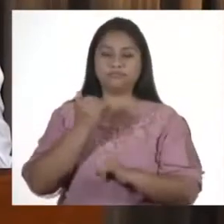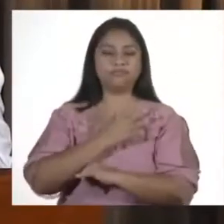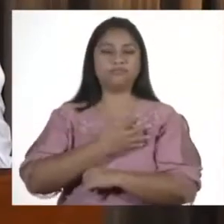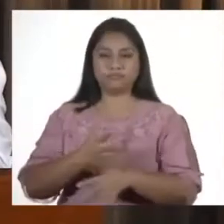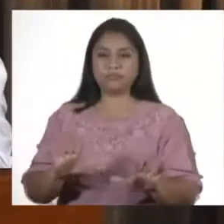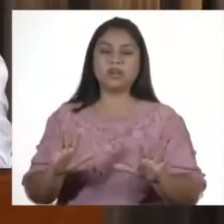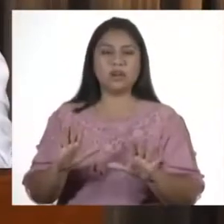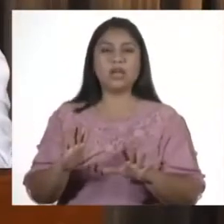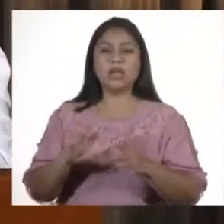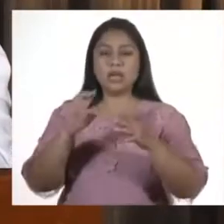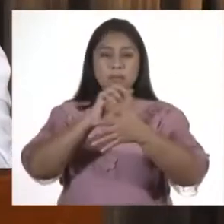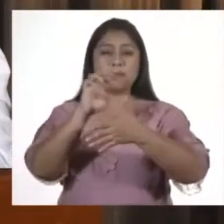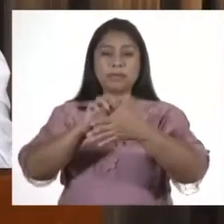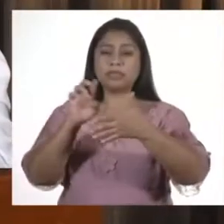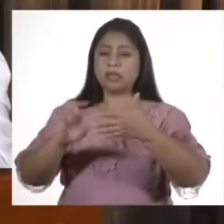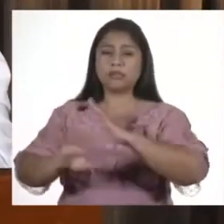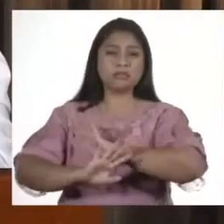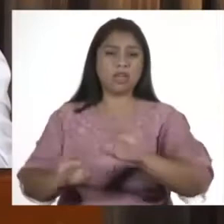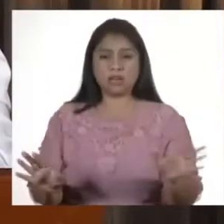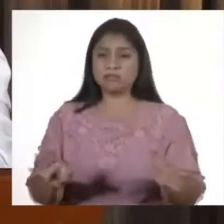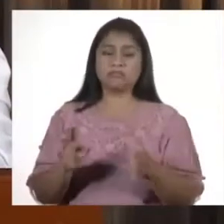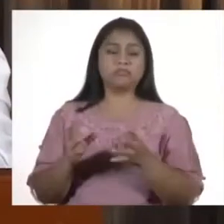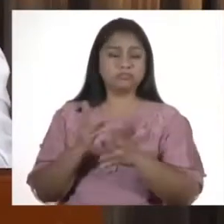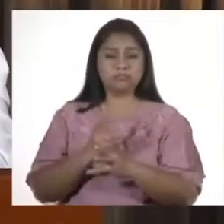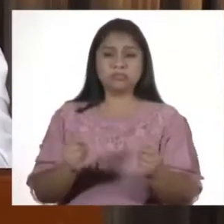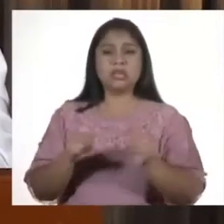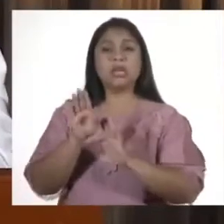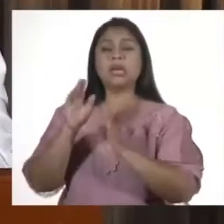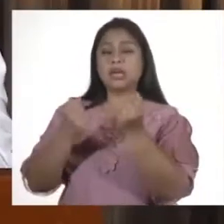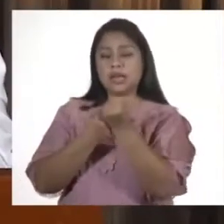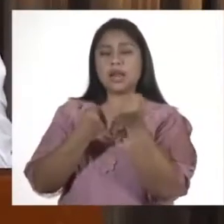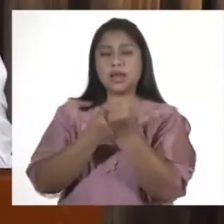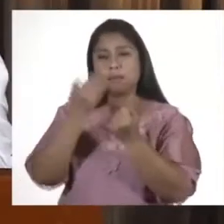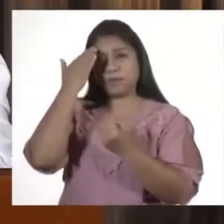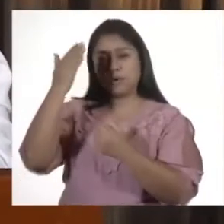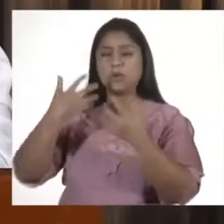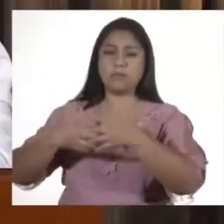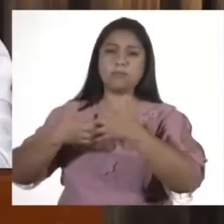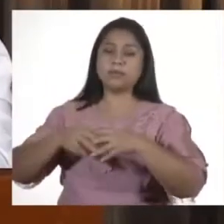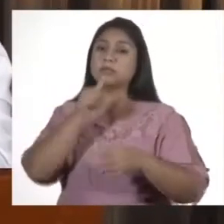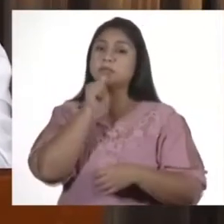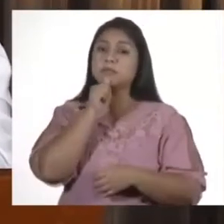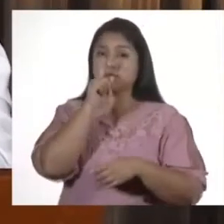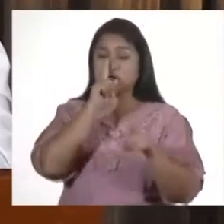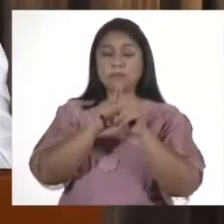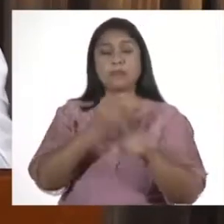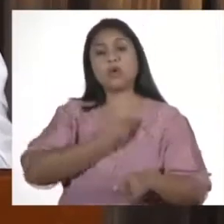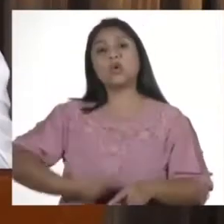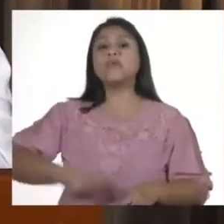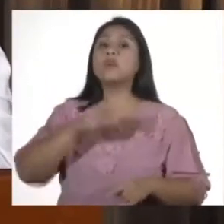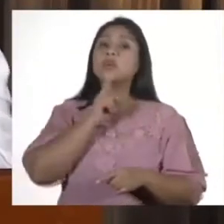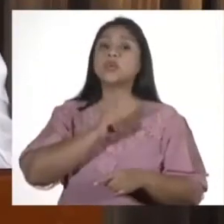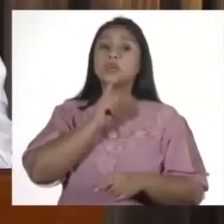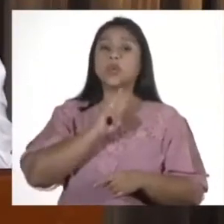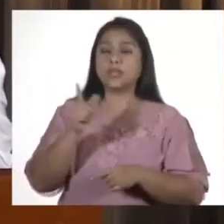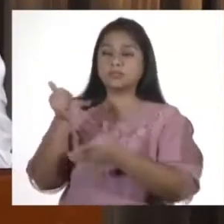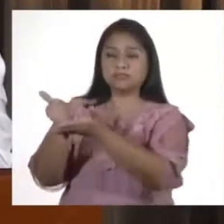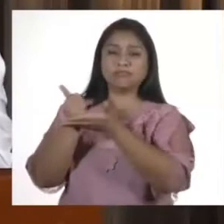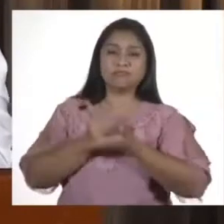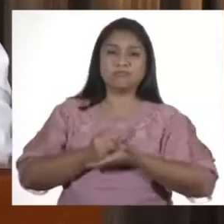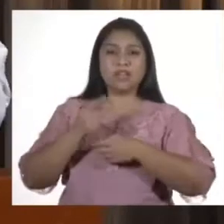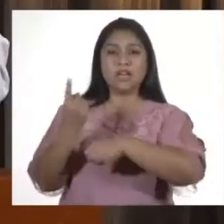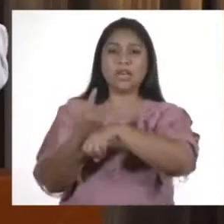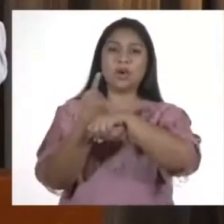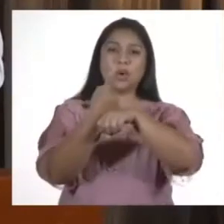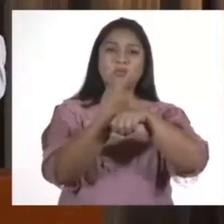cantidad de incendios en Petén, gracias al apoyo de la iniciativa privada, pero sobre todo el gobierno de Honduras, que nos mandó un helicóptero,